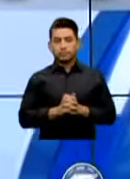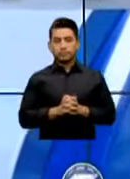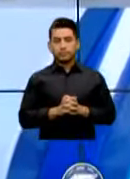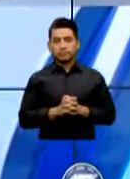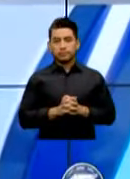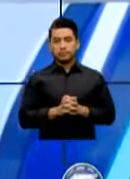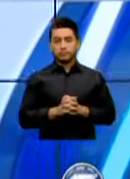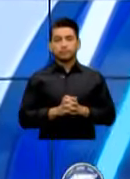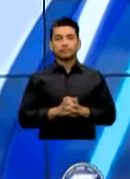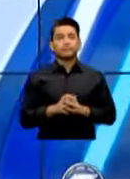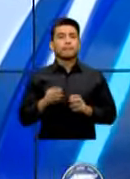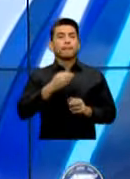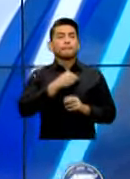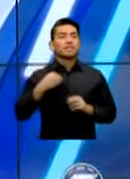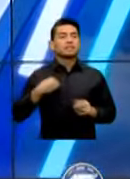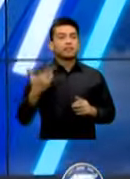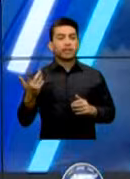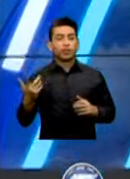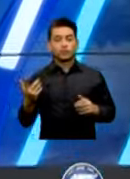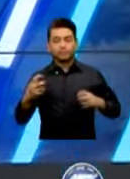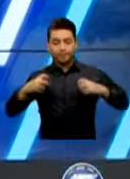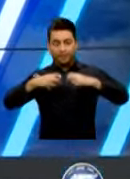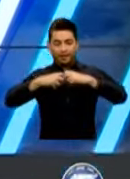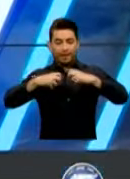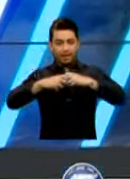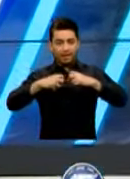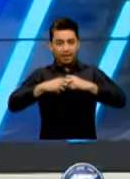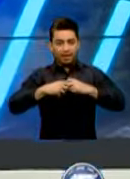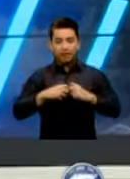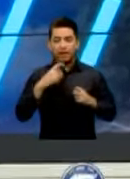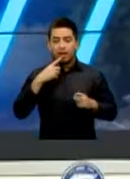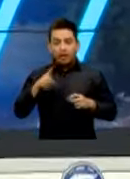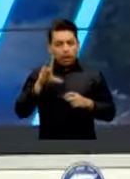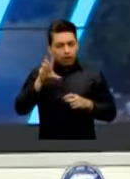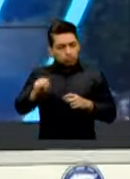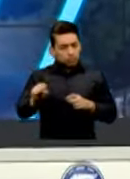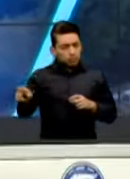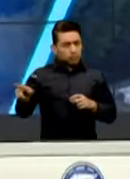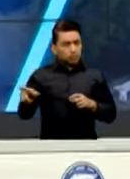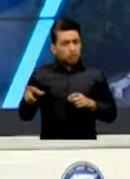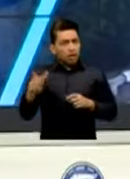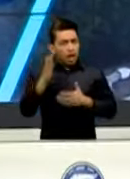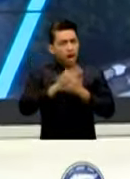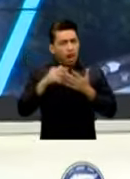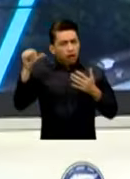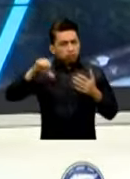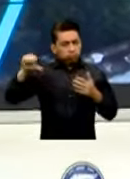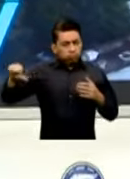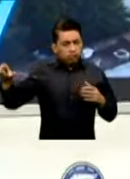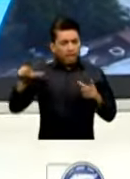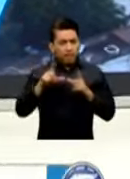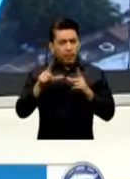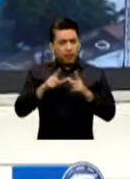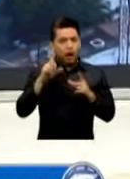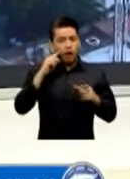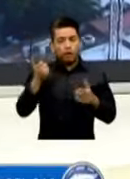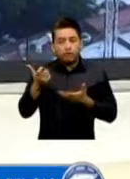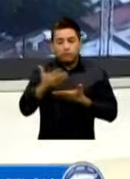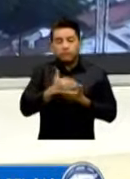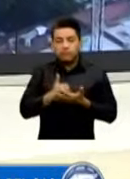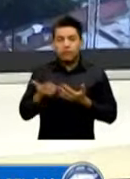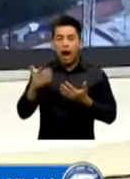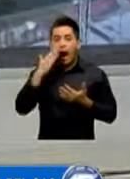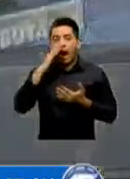El Ministerio De Energía Y Minas Se Pronunció Sobre La Detección De Anomalías En Algunas Facturas Por El Cobro Del Subsidio De Gas Propano